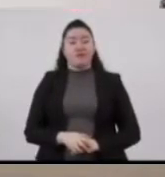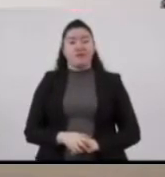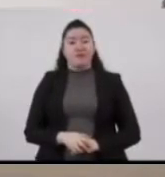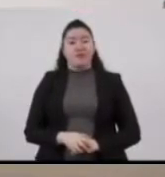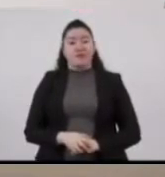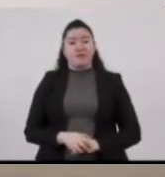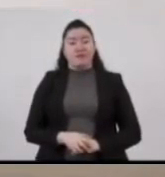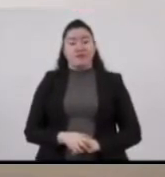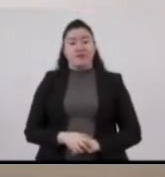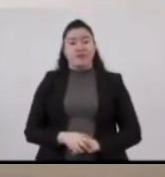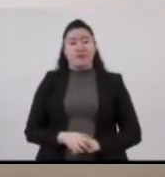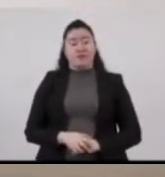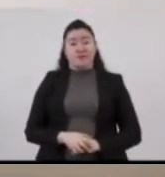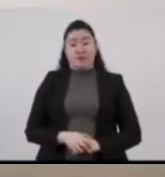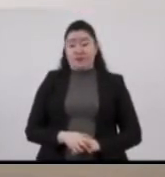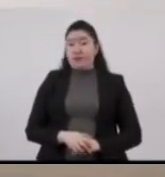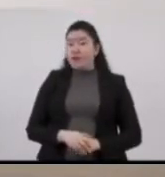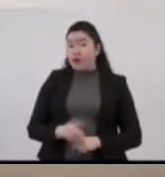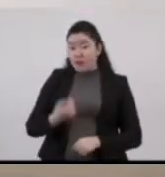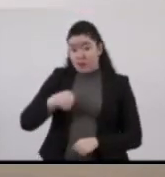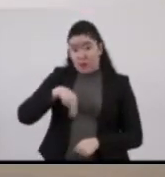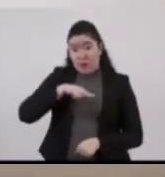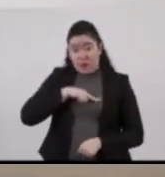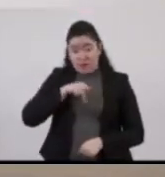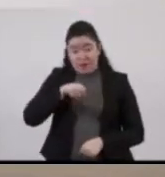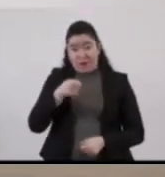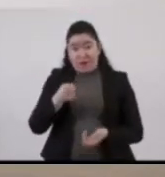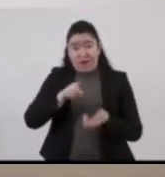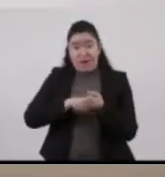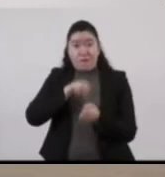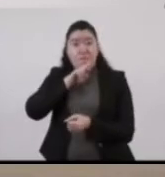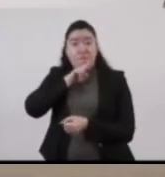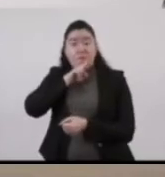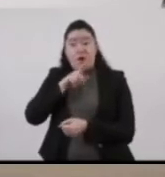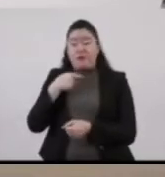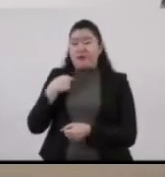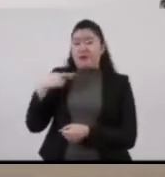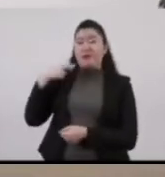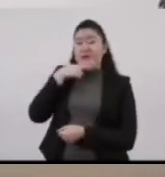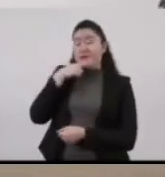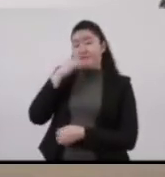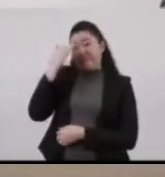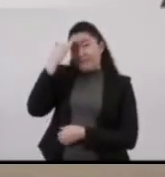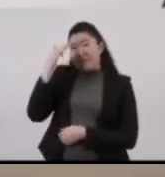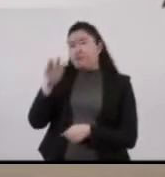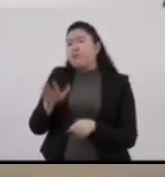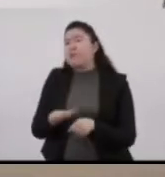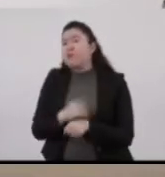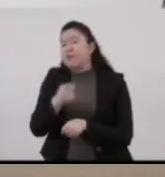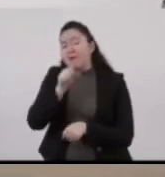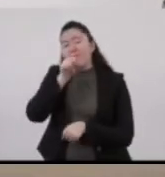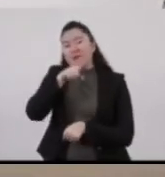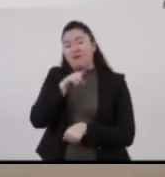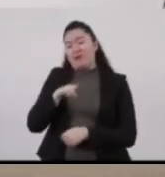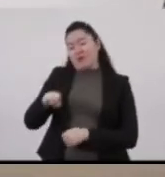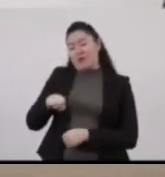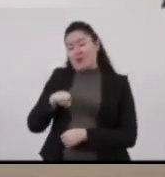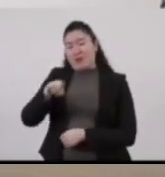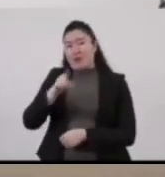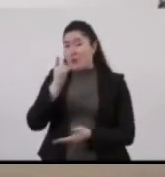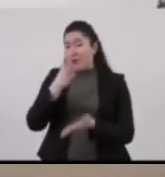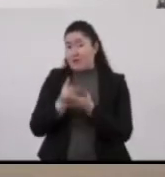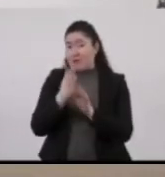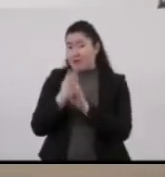Una de las razones por las cuales tenemos una mejora en los tiempos son dos componentes. Decía, uno es el carril confinado, pero otro es